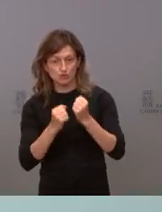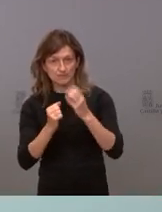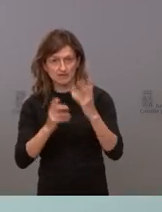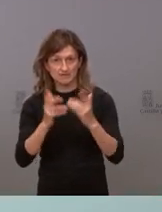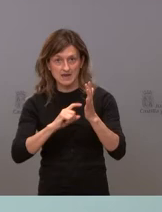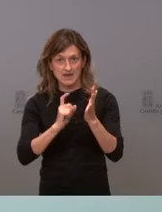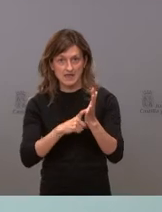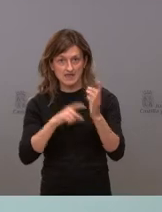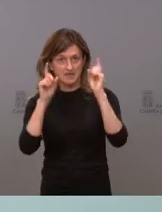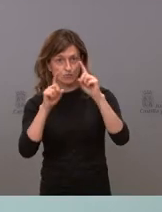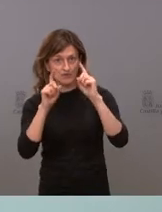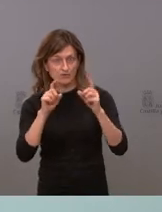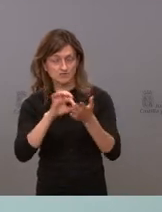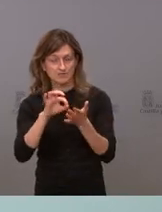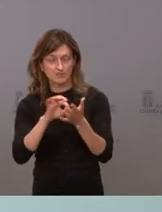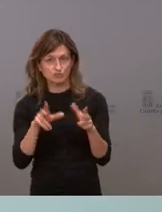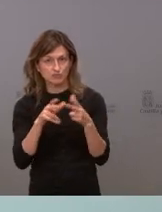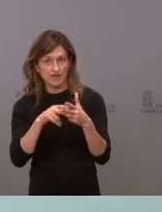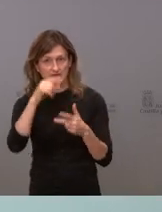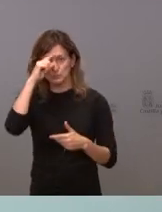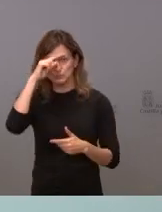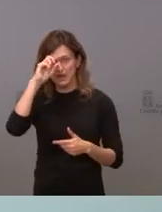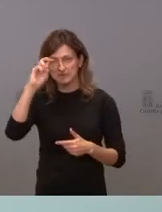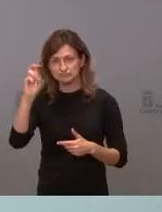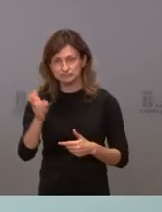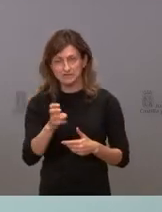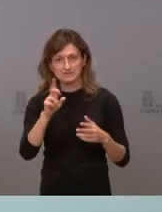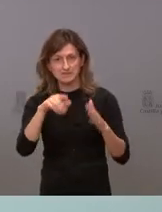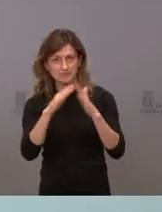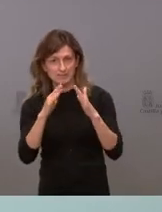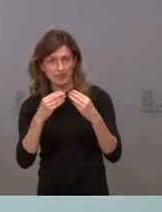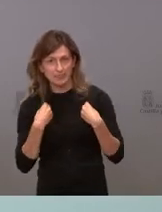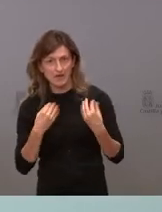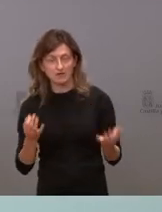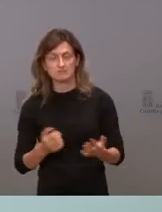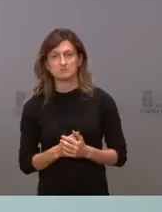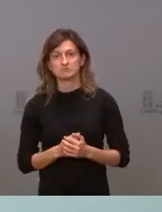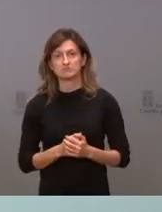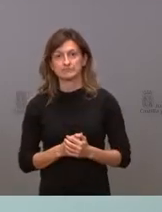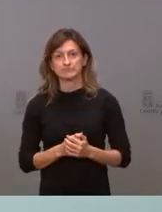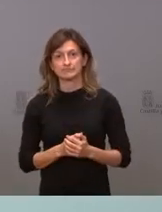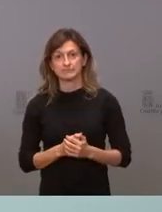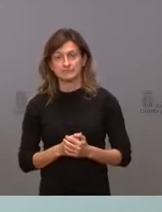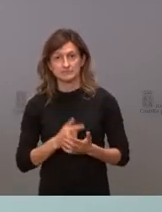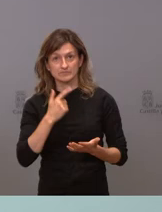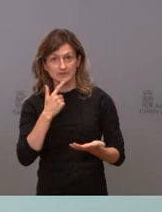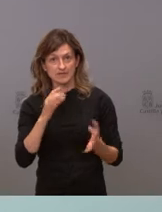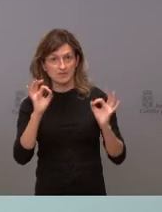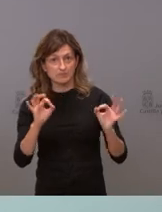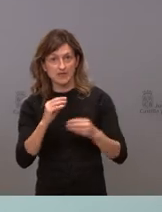legislativas, educativas, servicios sociales, culturales, de vivienda. Podría ponerle unas cuantas,